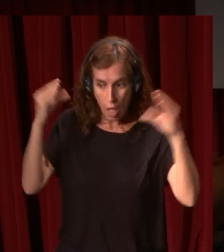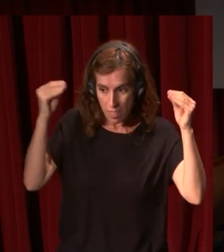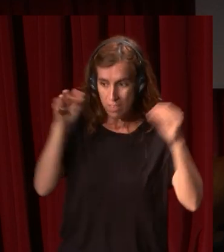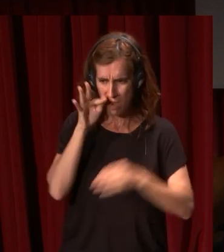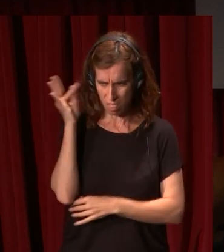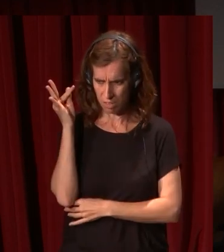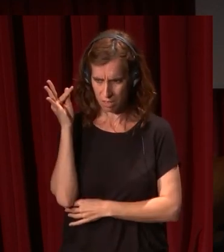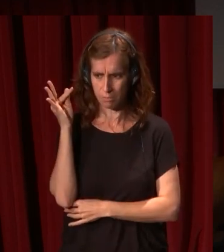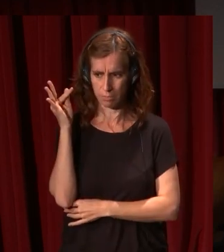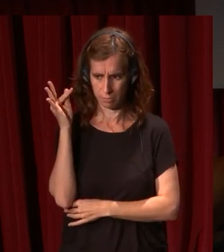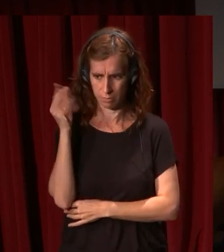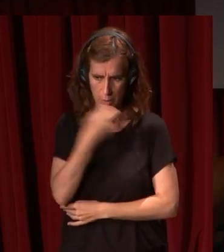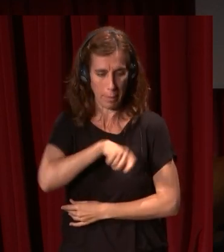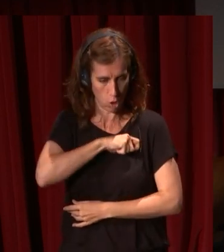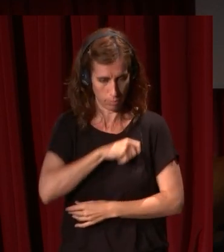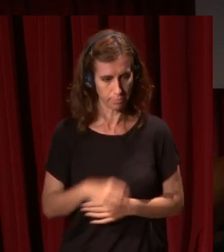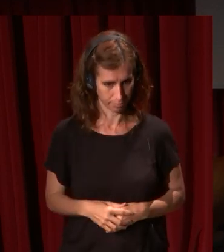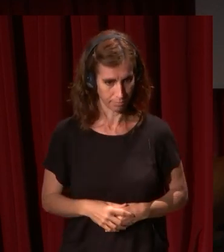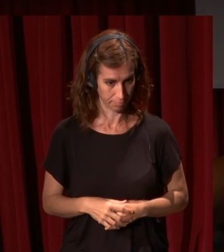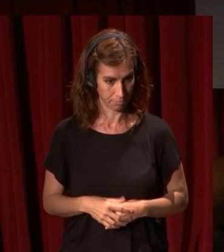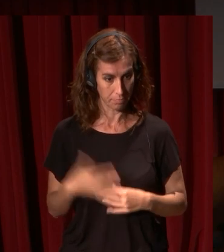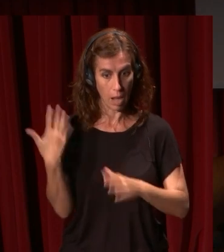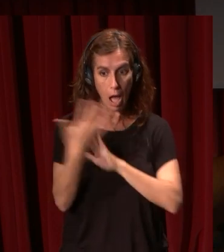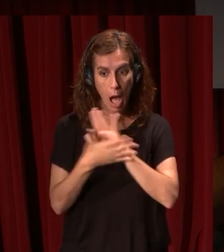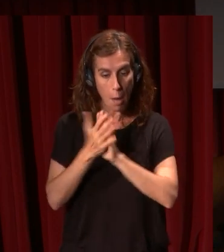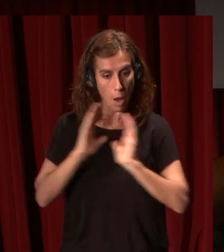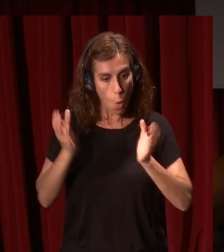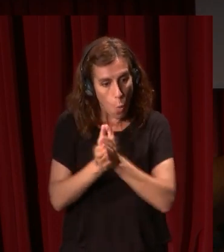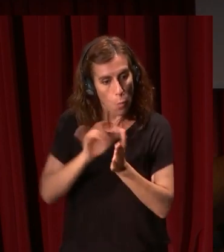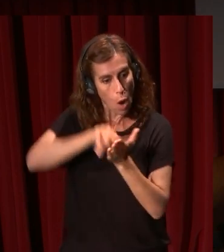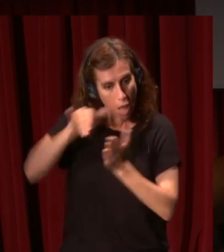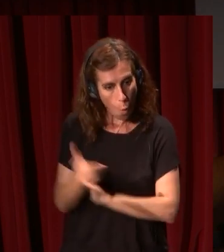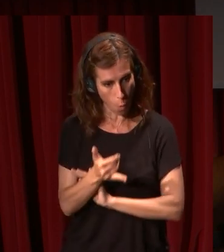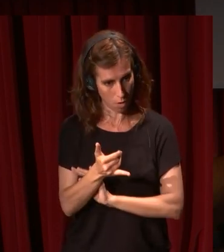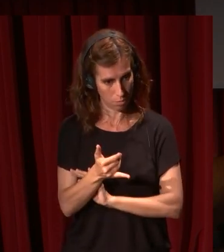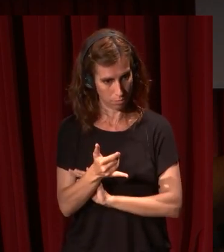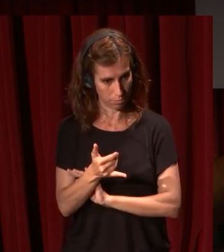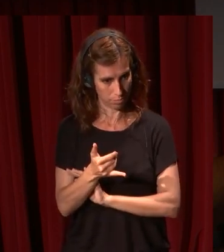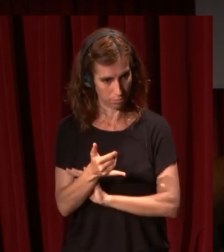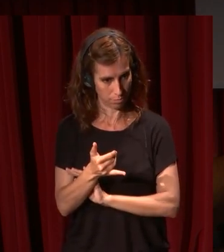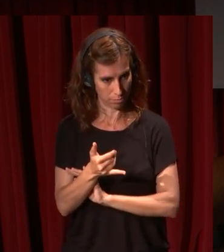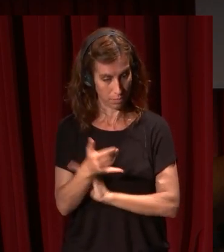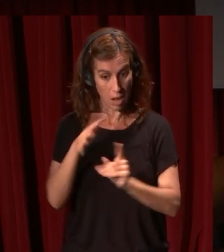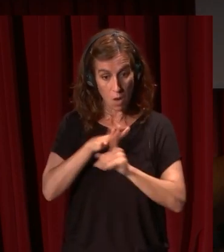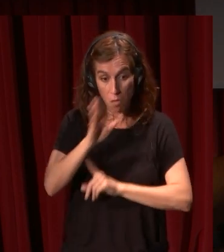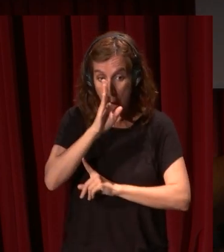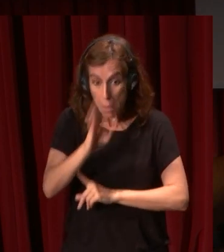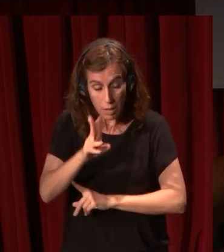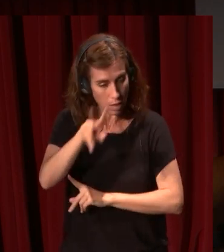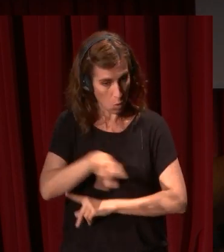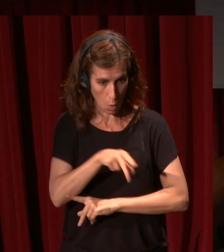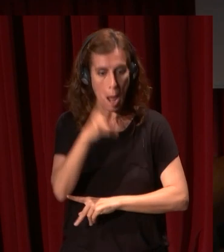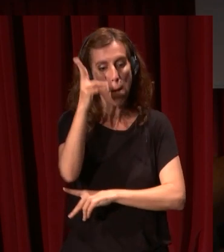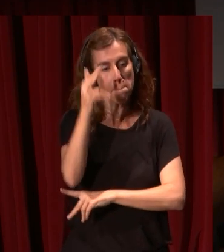resto de la exposición es una exposición que habla de una comunidad de lenguaje que no es resultado de una influencia directa de